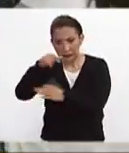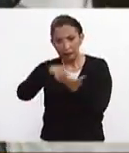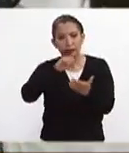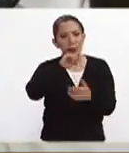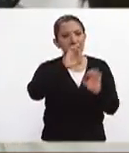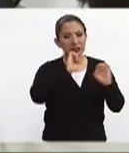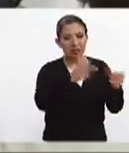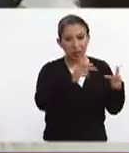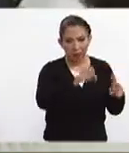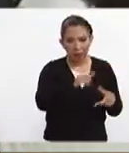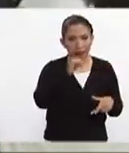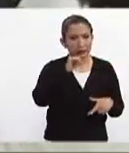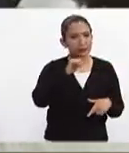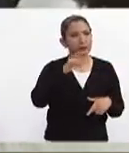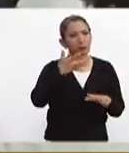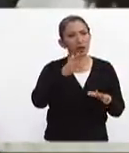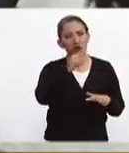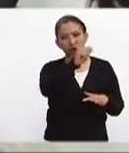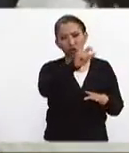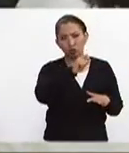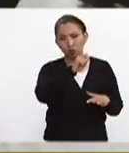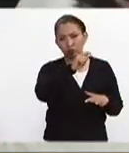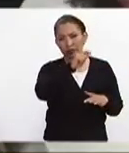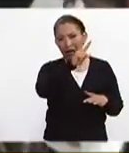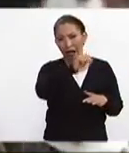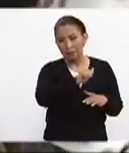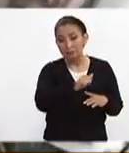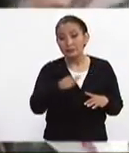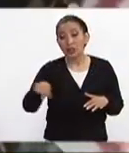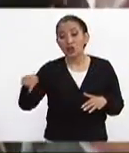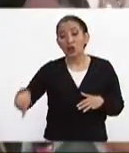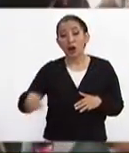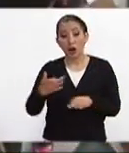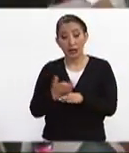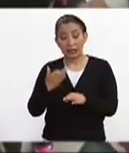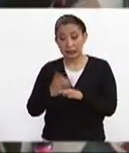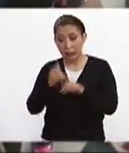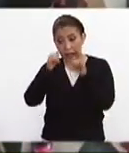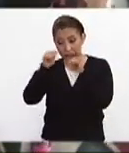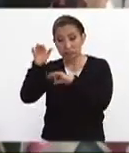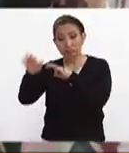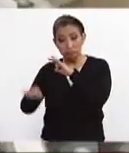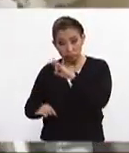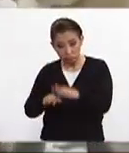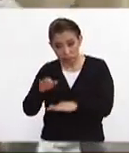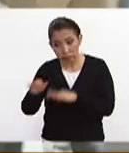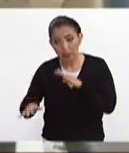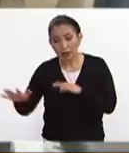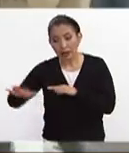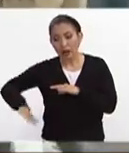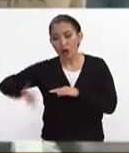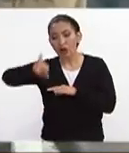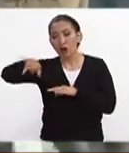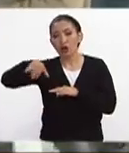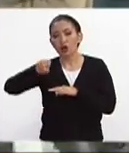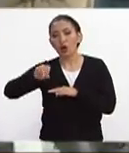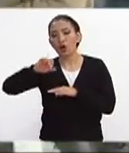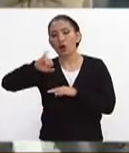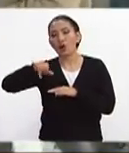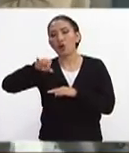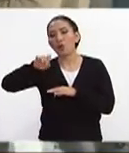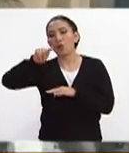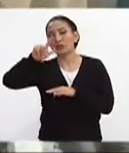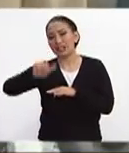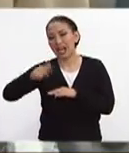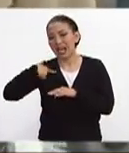Chiapas alrededor de Tuzla Gutiérrez y ahora estamos atendiendo también la parte de Jujutla en Morelos y sus